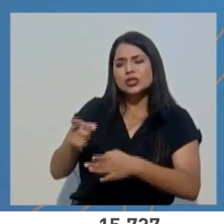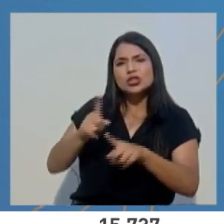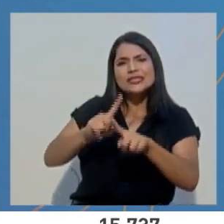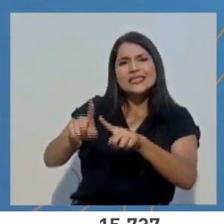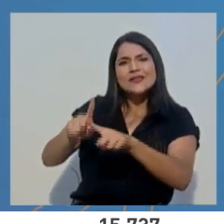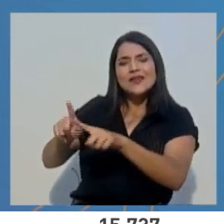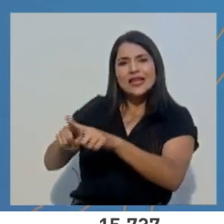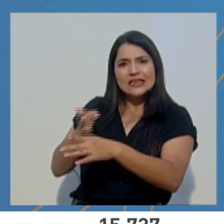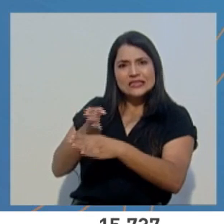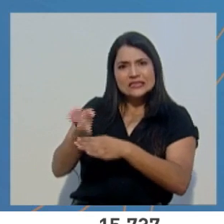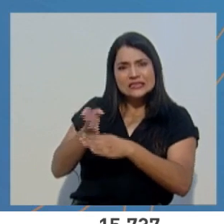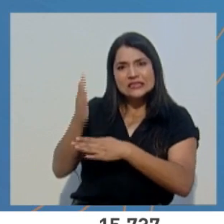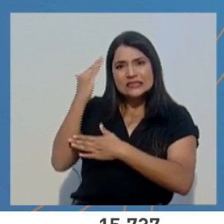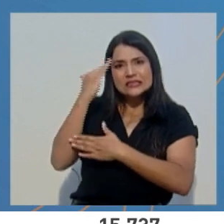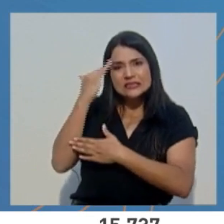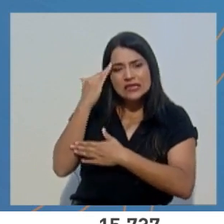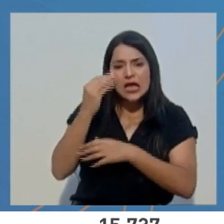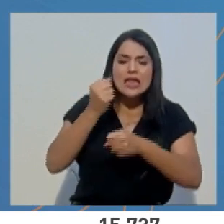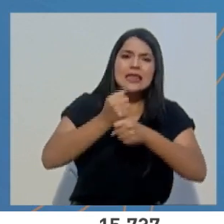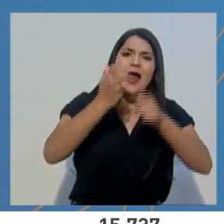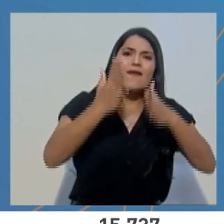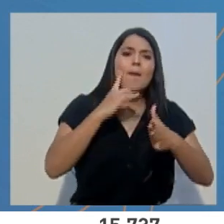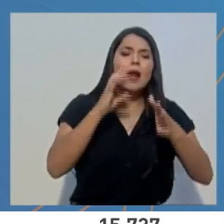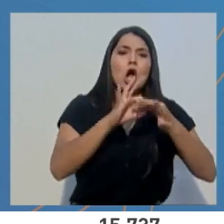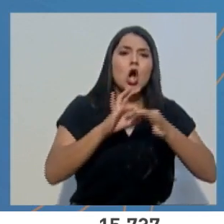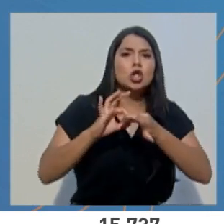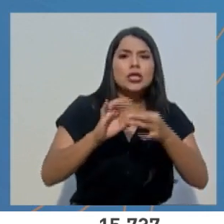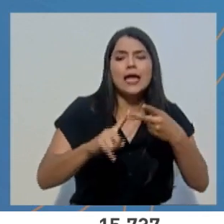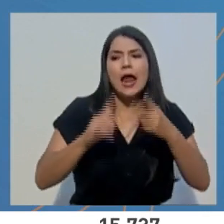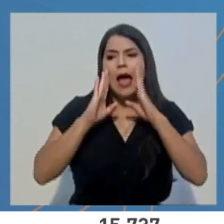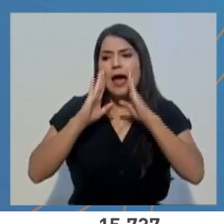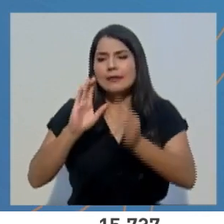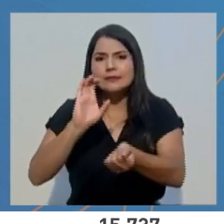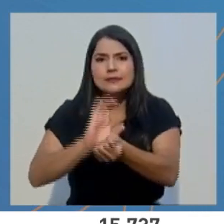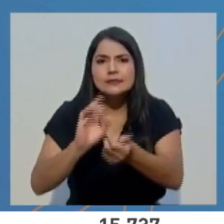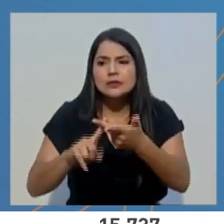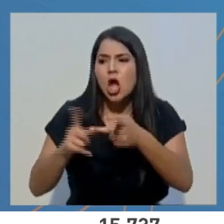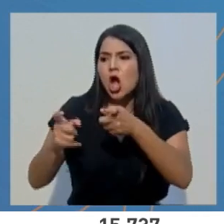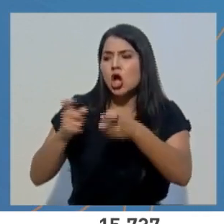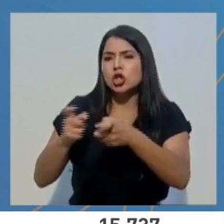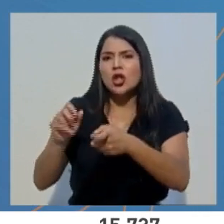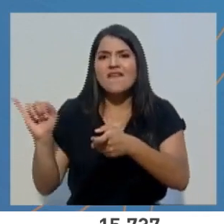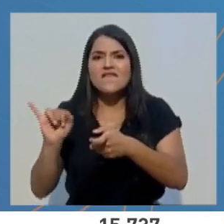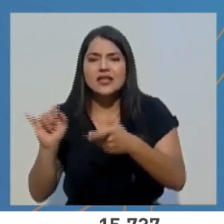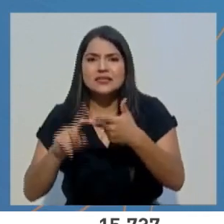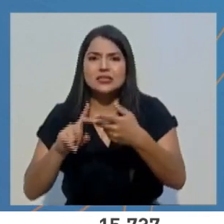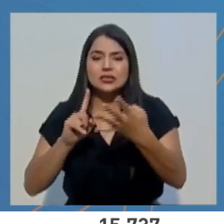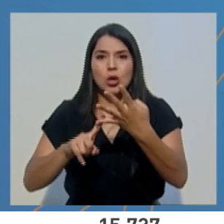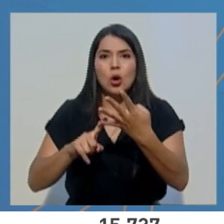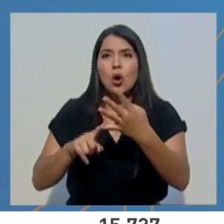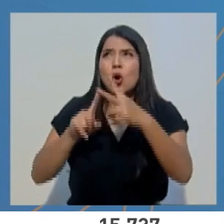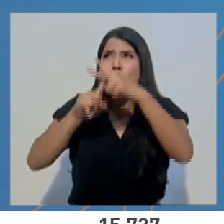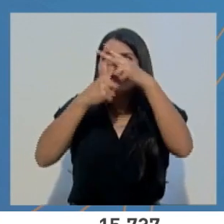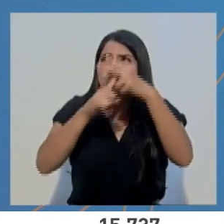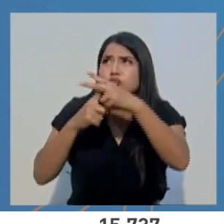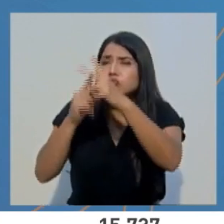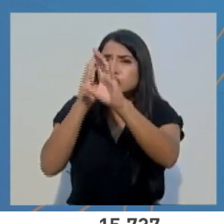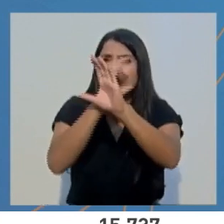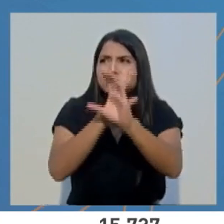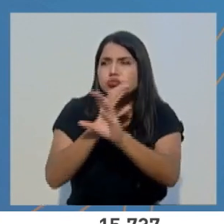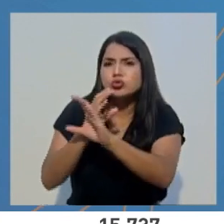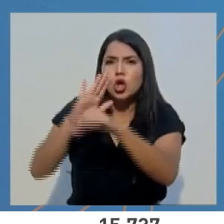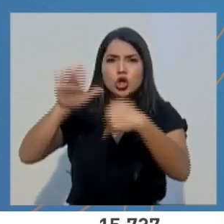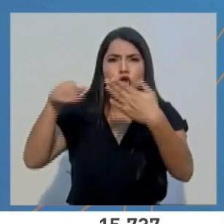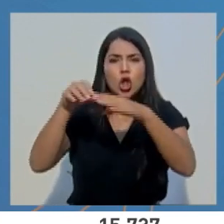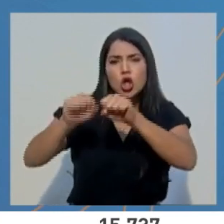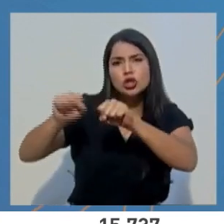personal para coordinación, para atención clínica, control de infecciones, mantenimiento y operación de